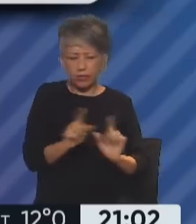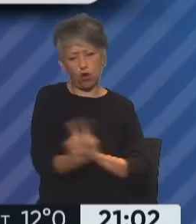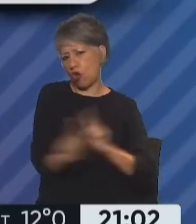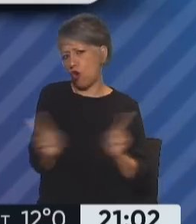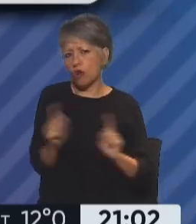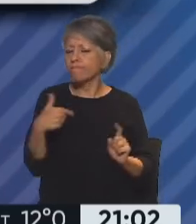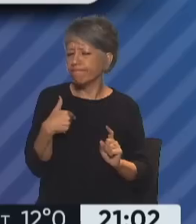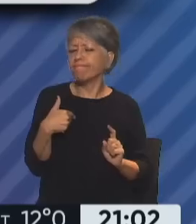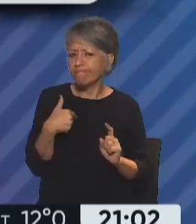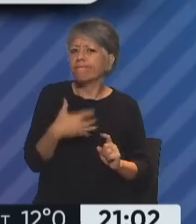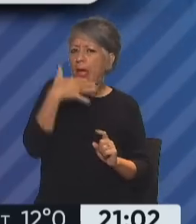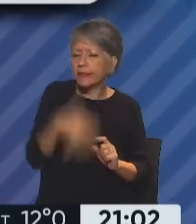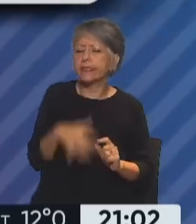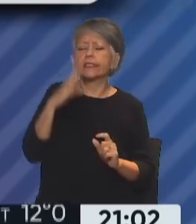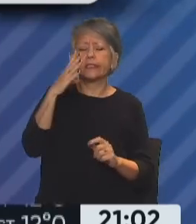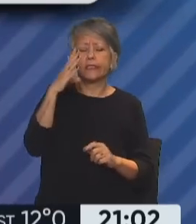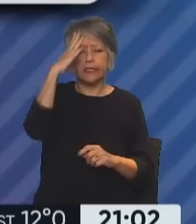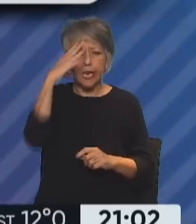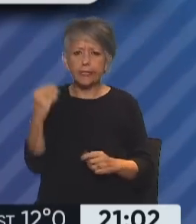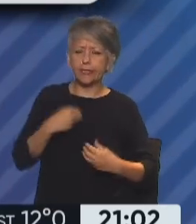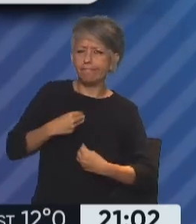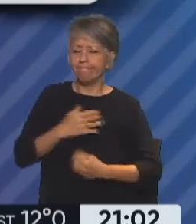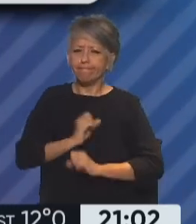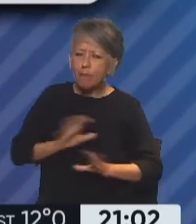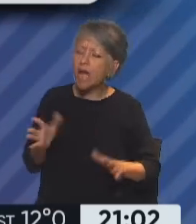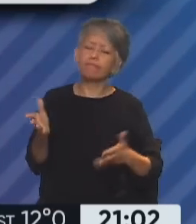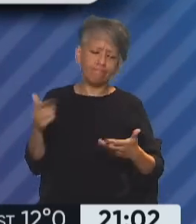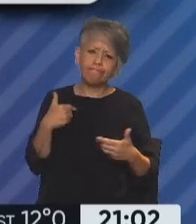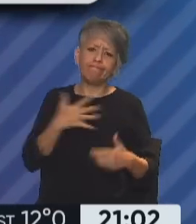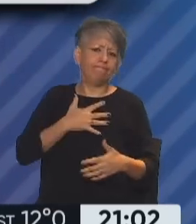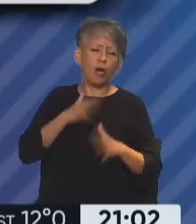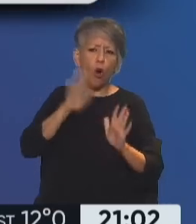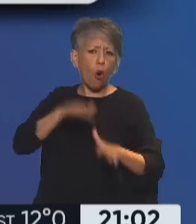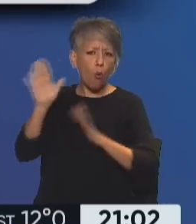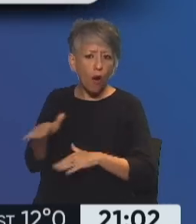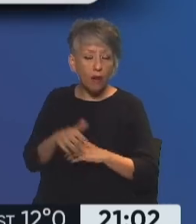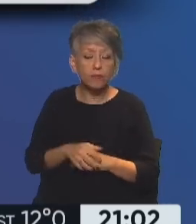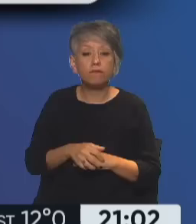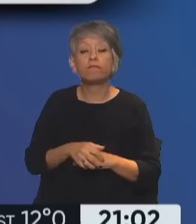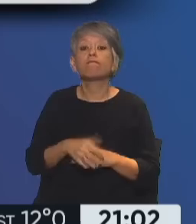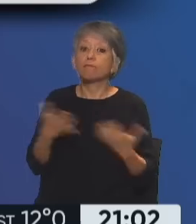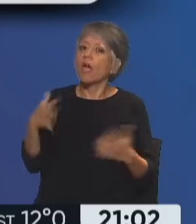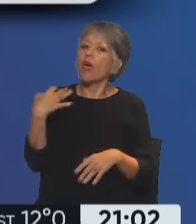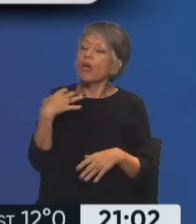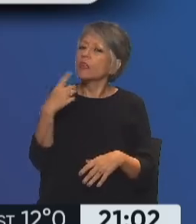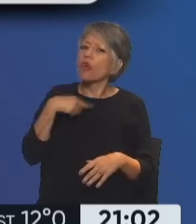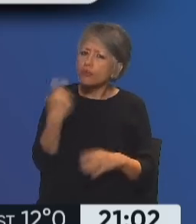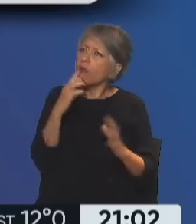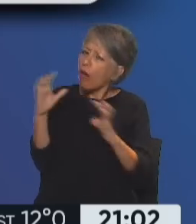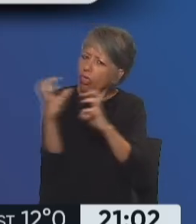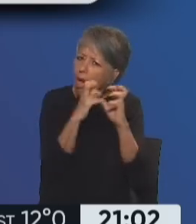malestar expresado por Cristina Fernández de Kirchner, el arroba obviamente, el debate que debemos dar, démoslo con